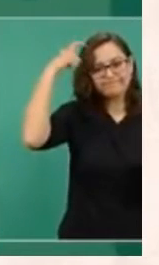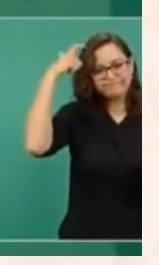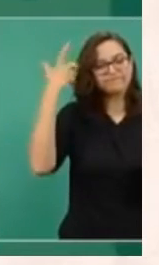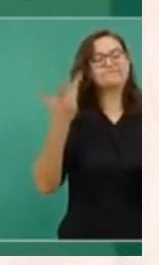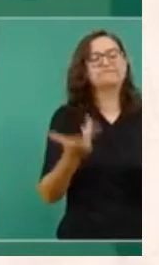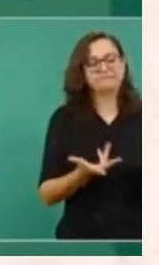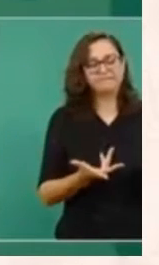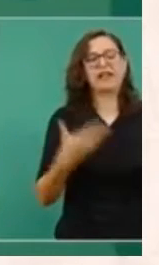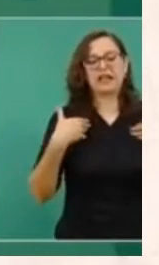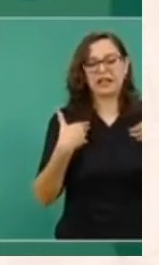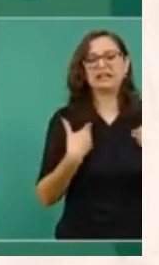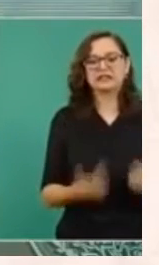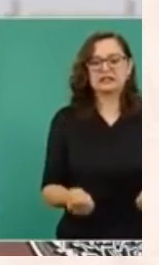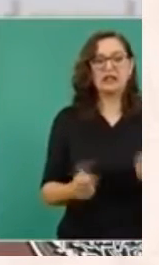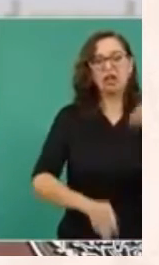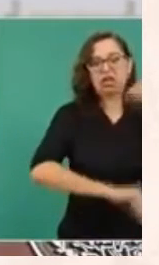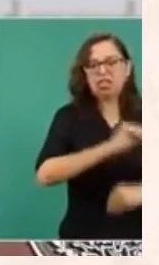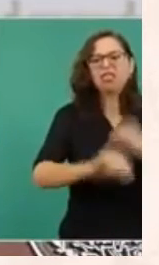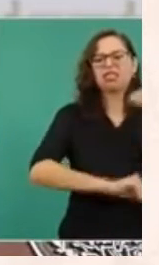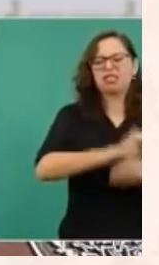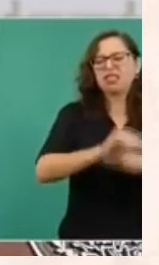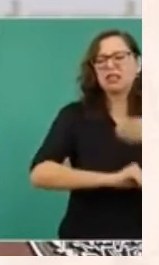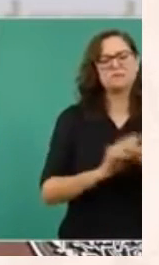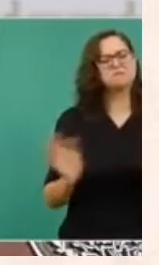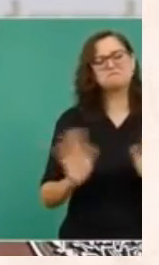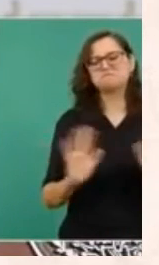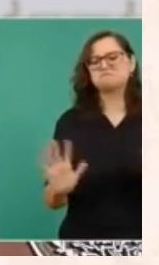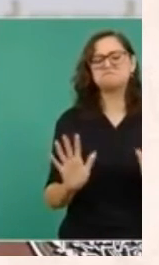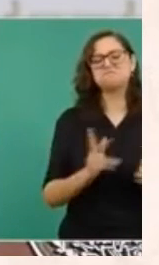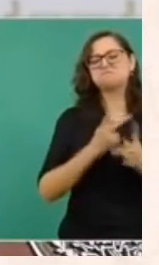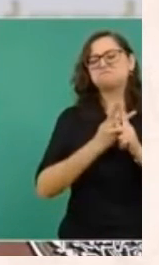engancharse en pleitos, ser tolerantes